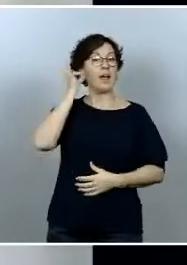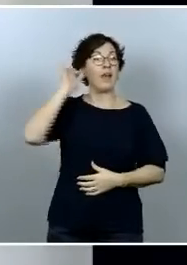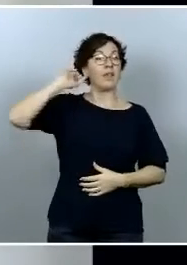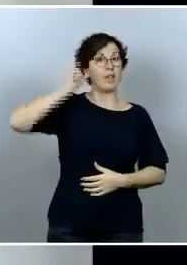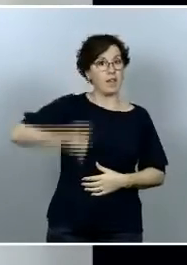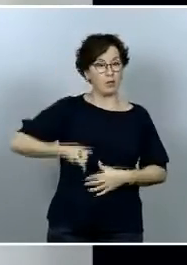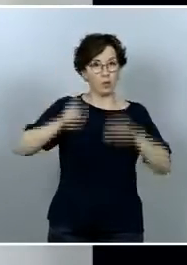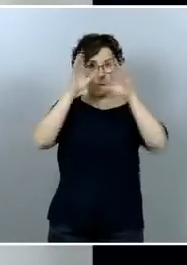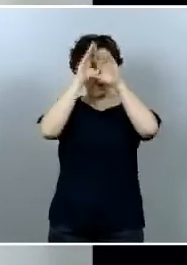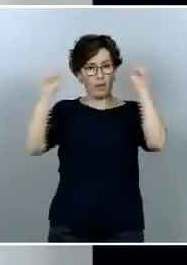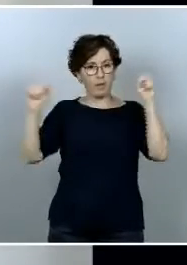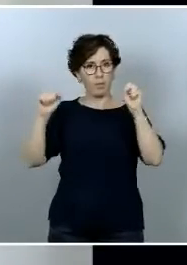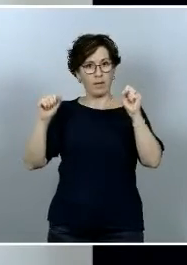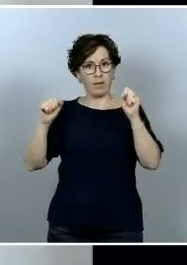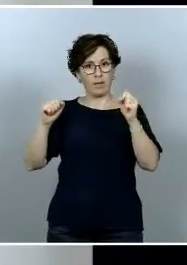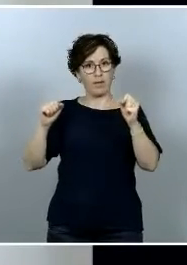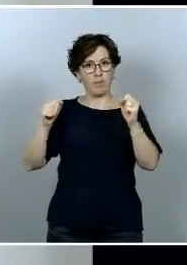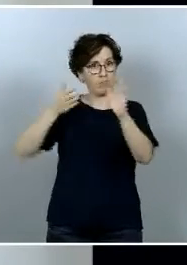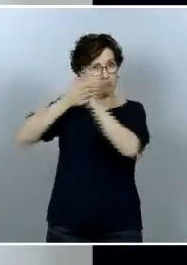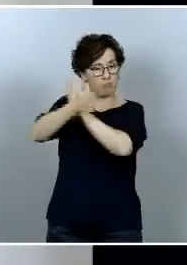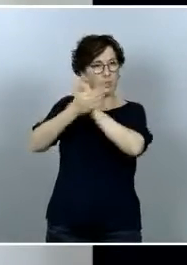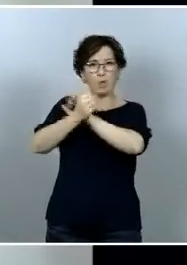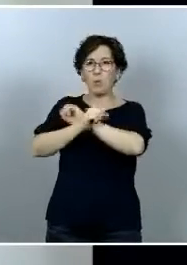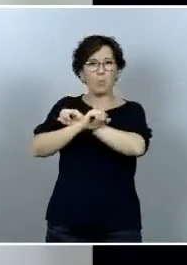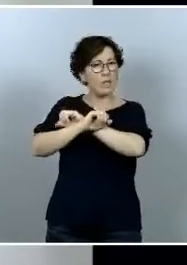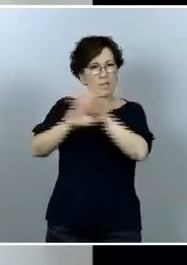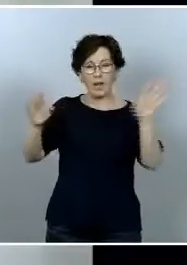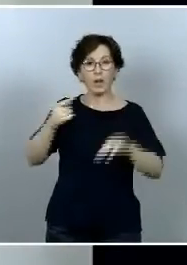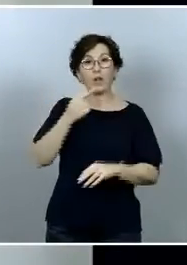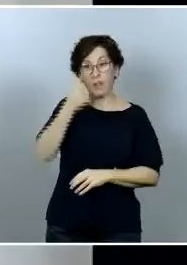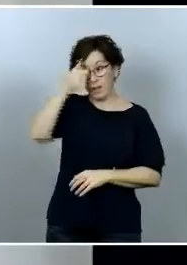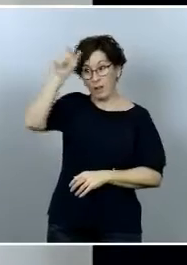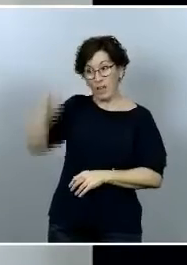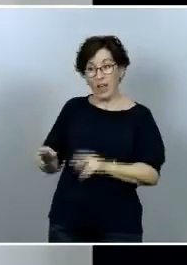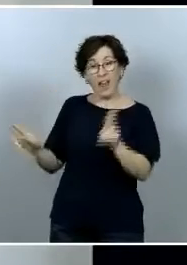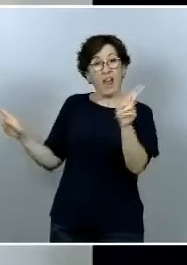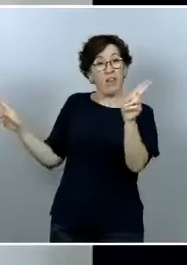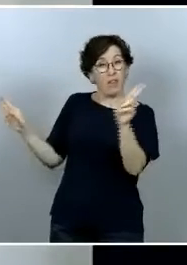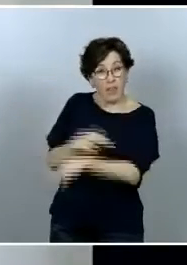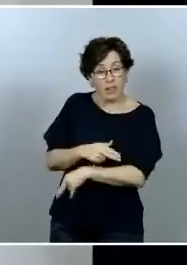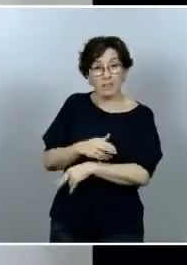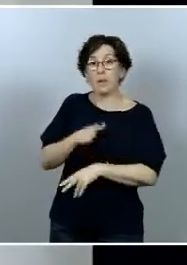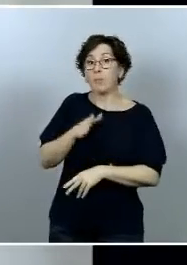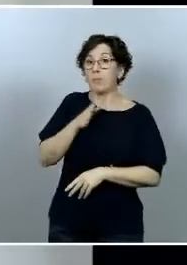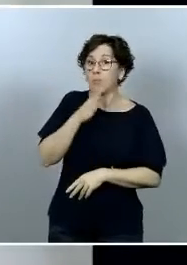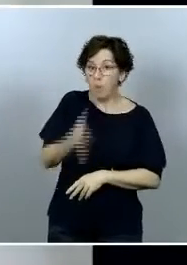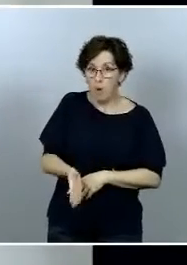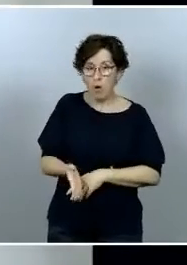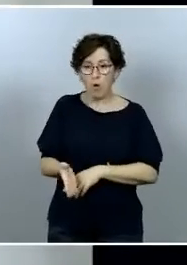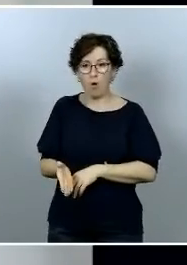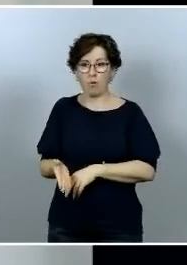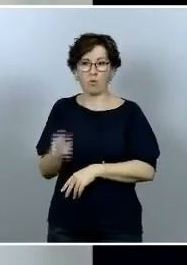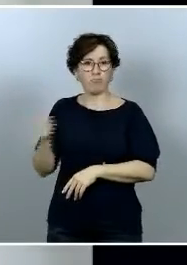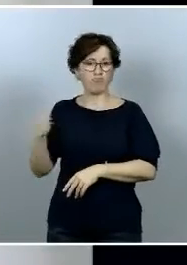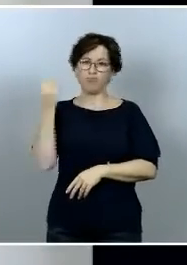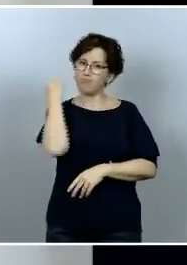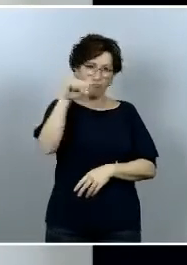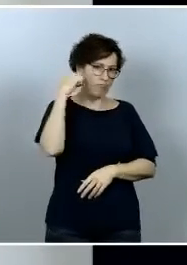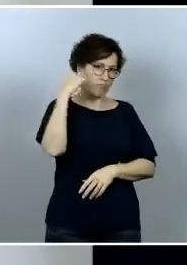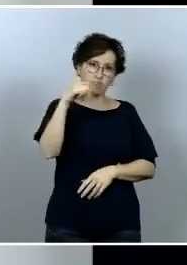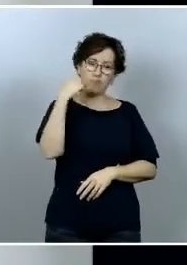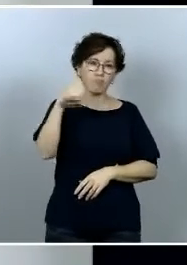blanco que el CESE estuvo directamente vinculado a su negativa a hablar de